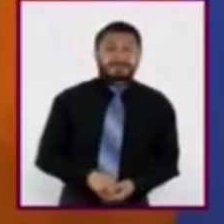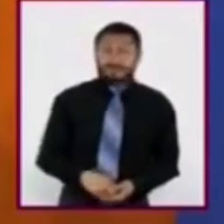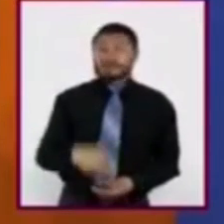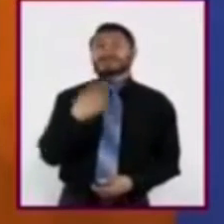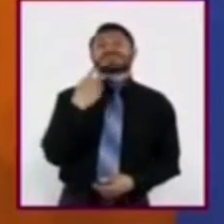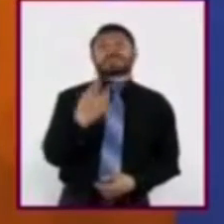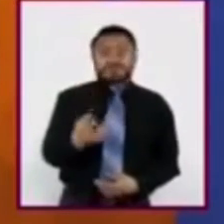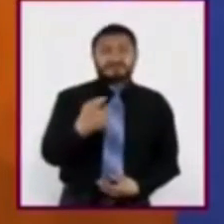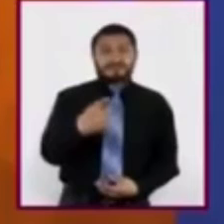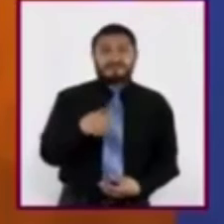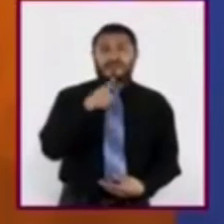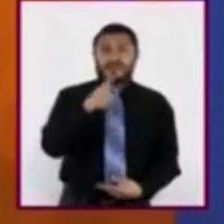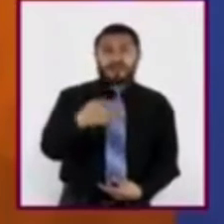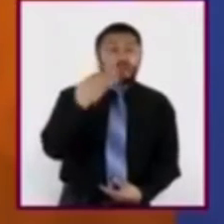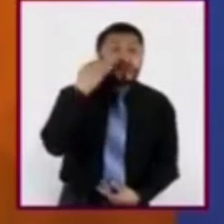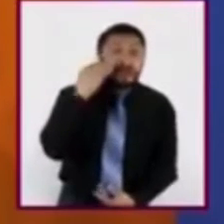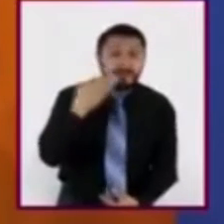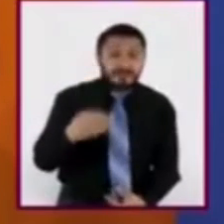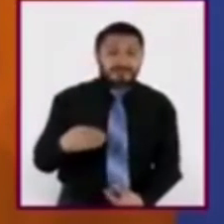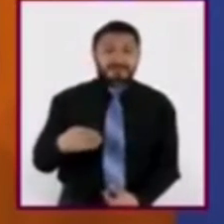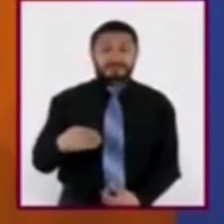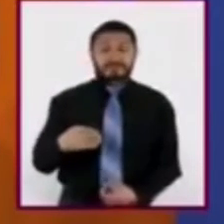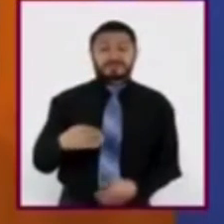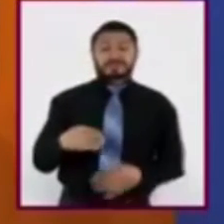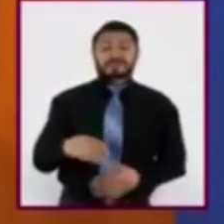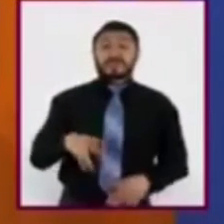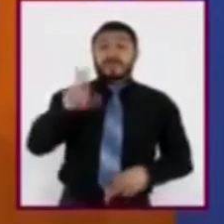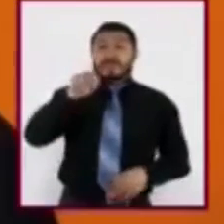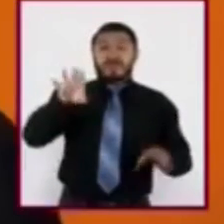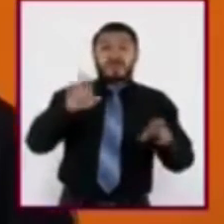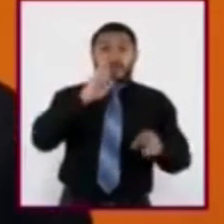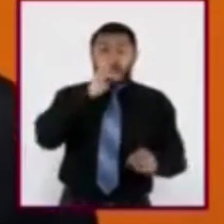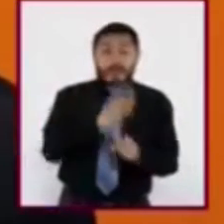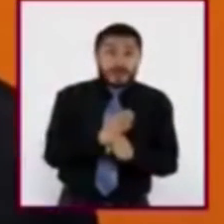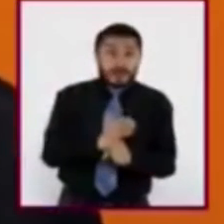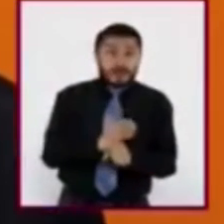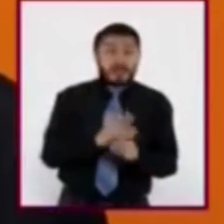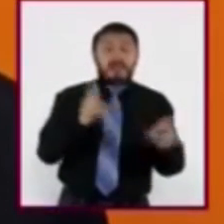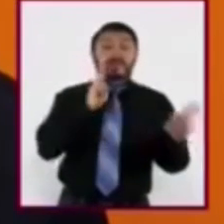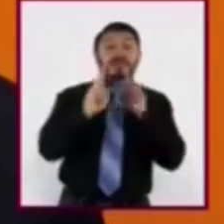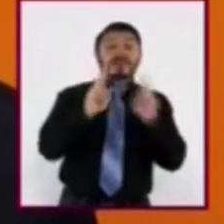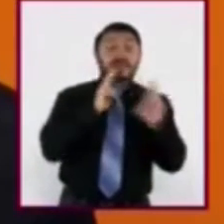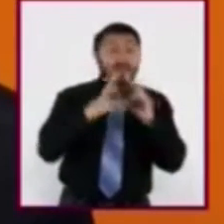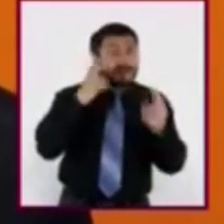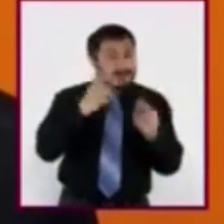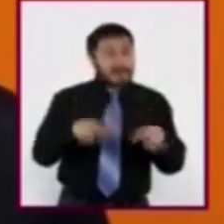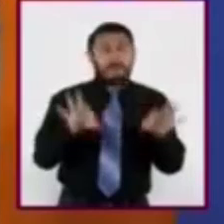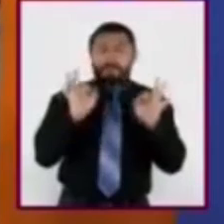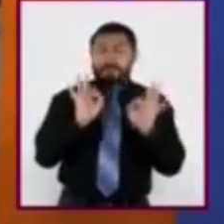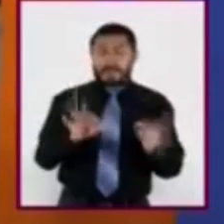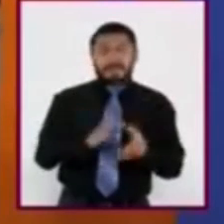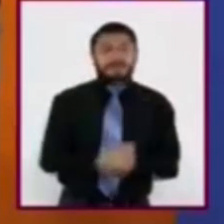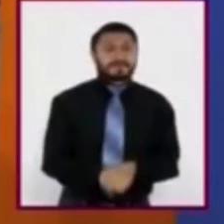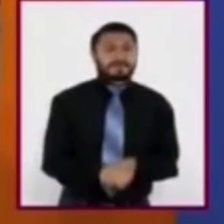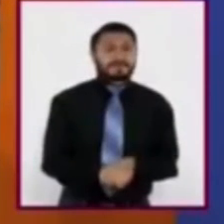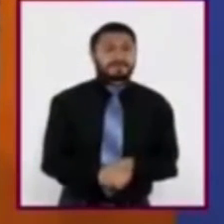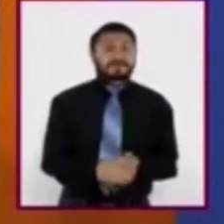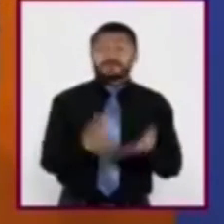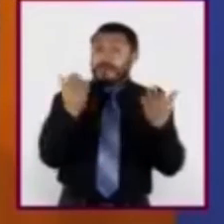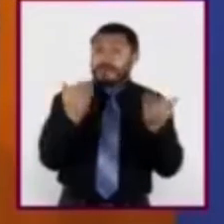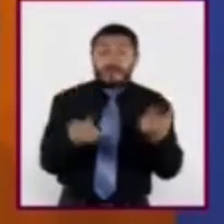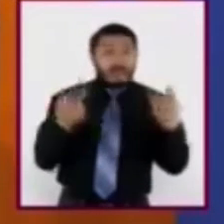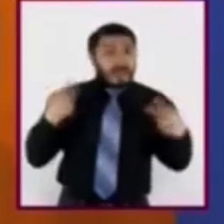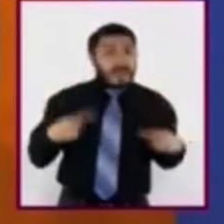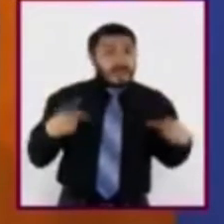Correcto, como bien te diste cuenta, no hay responsable de la nota. Pues, efectivamente, no existe